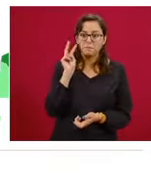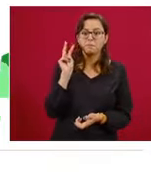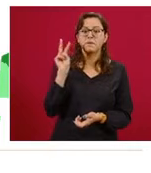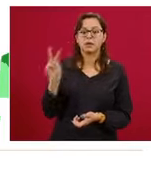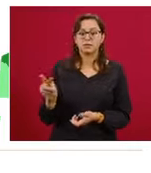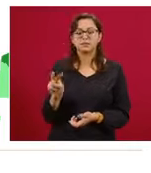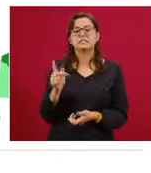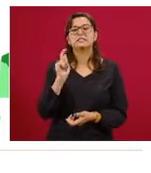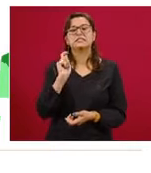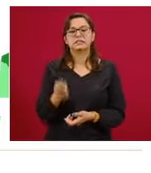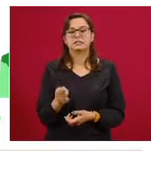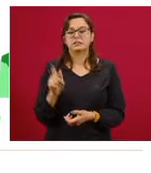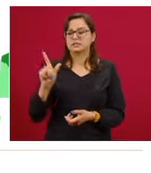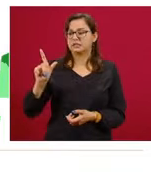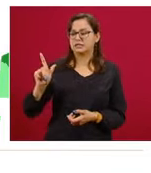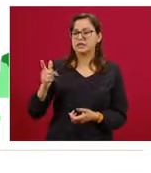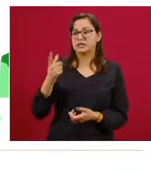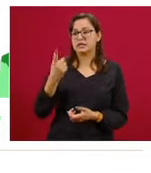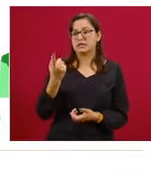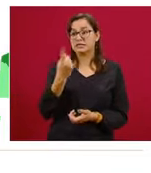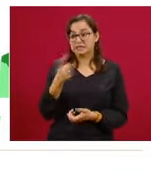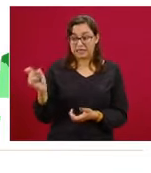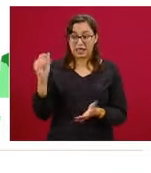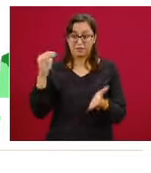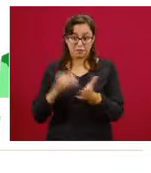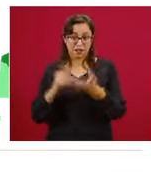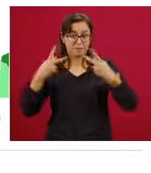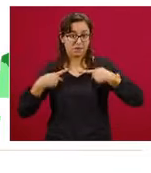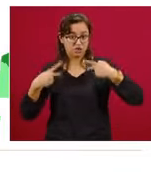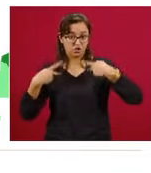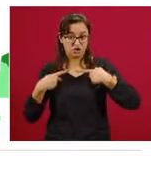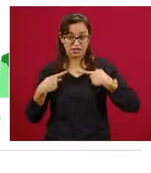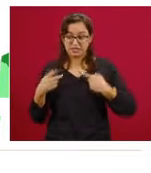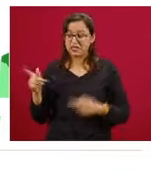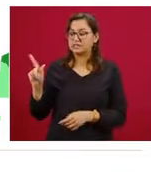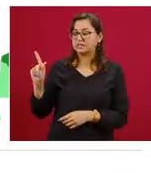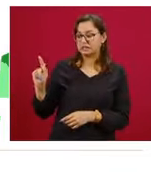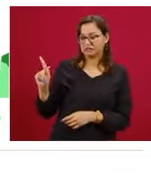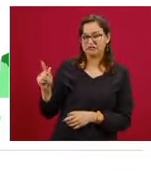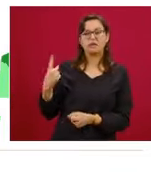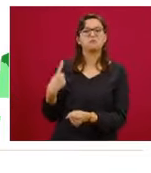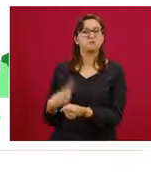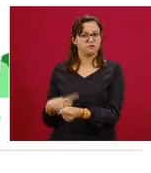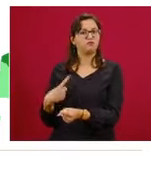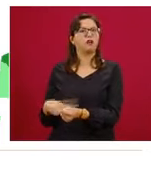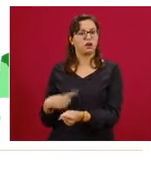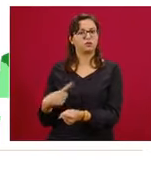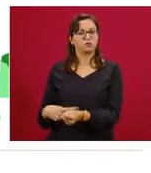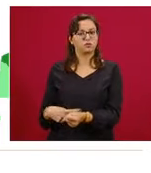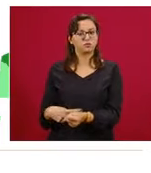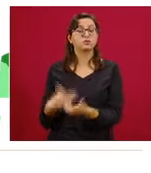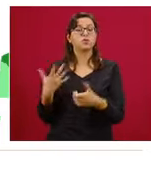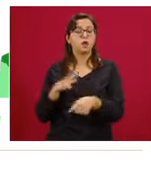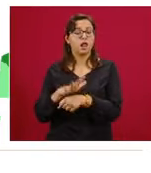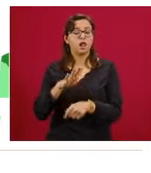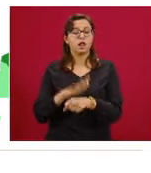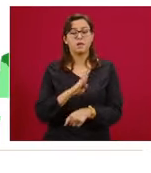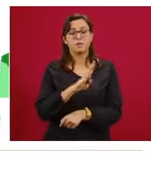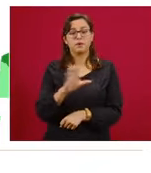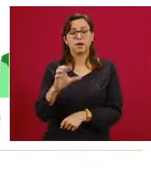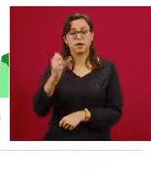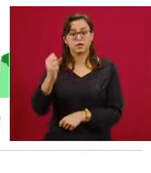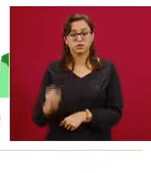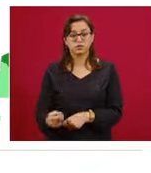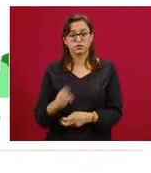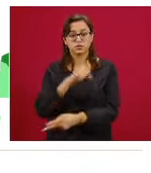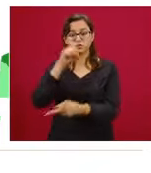más de 70 casos por 100 mil habitantes, específicamente California Sur y la Ciudad de México, seguidas